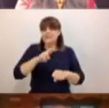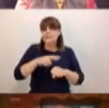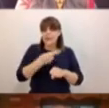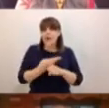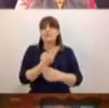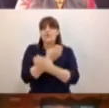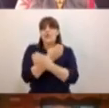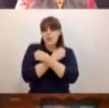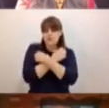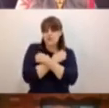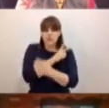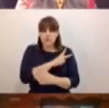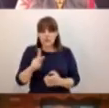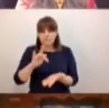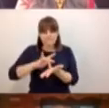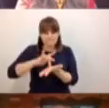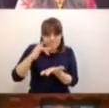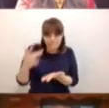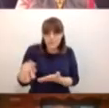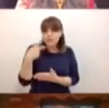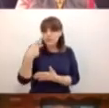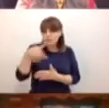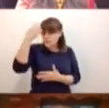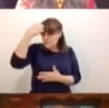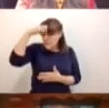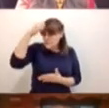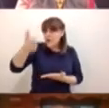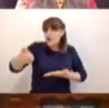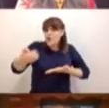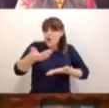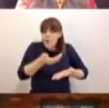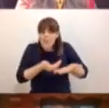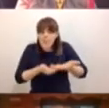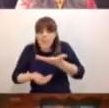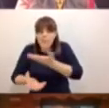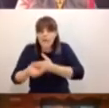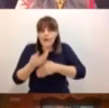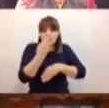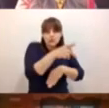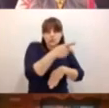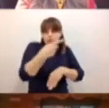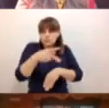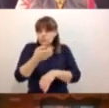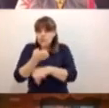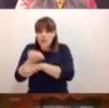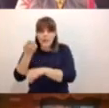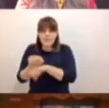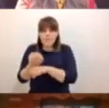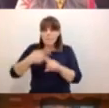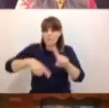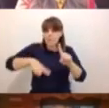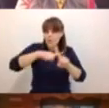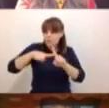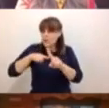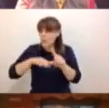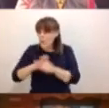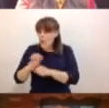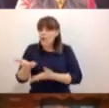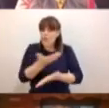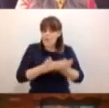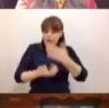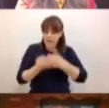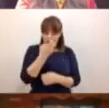CONAEDU nos compartieron experiencias exitosas en sus estados, que definitivamente muchísimas de ellas...